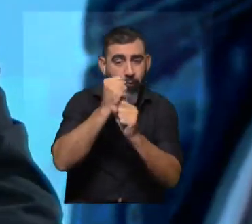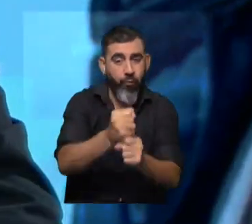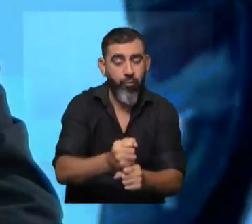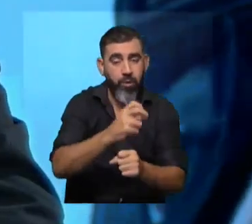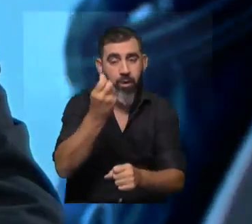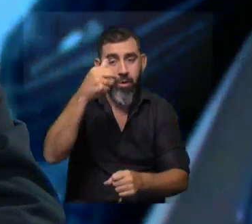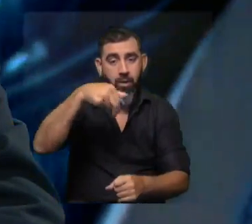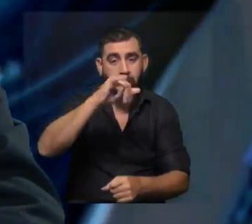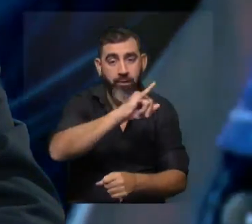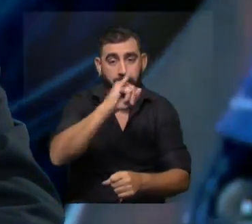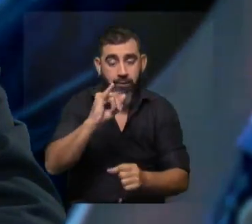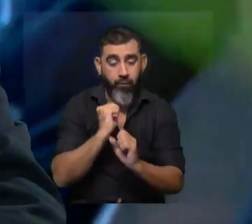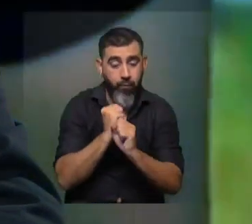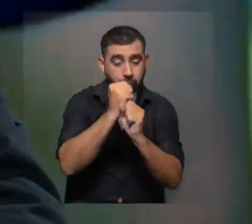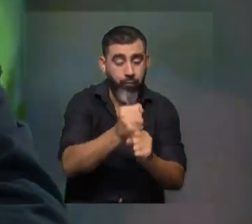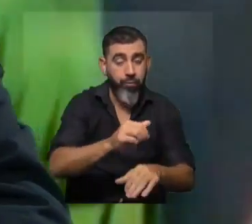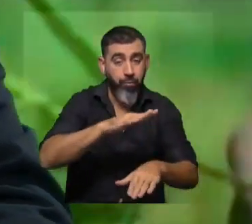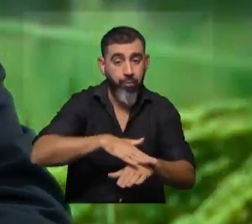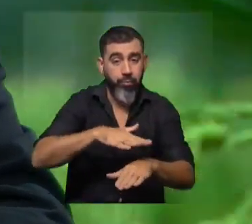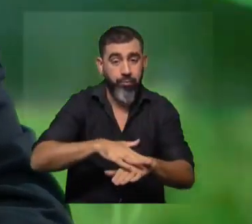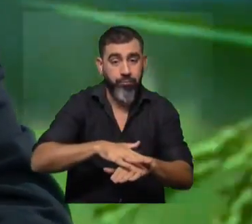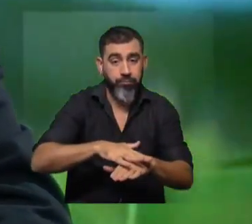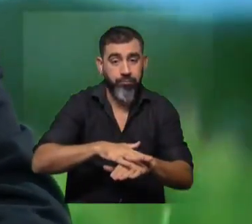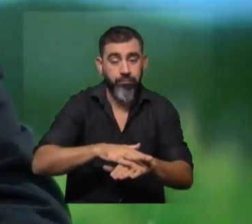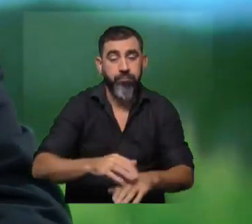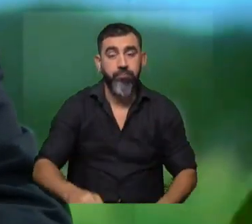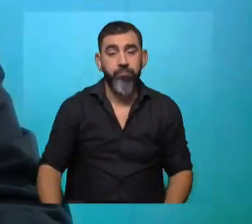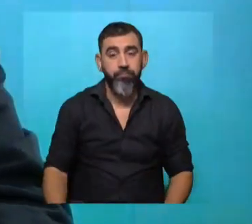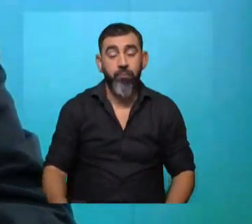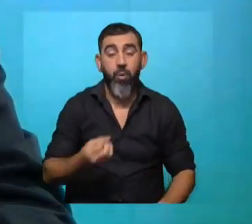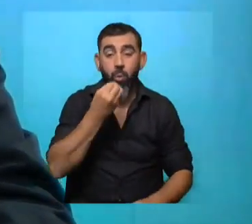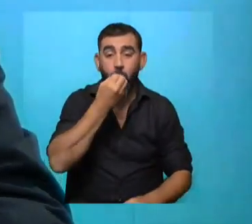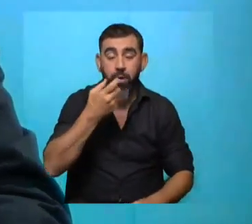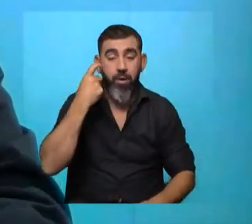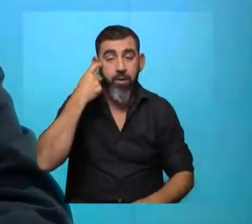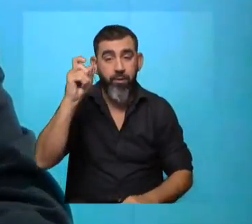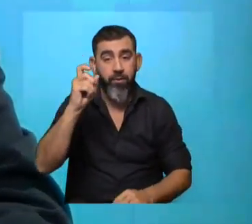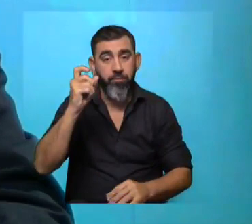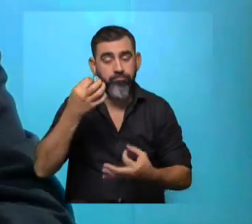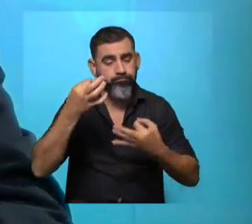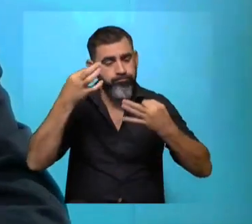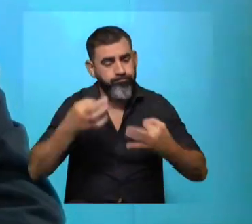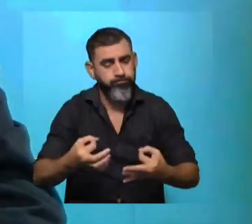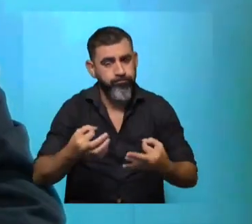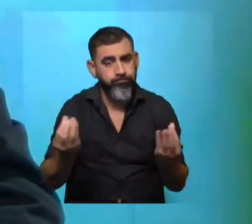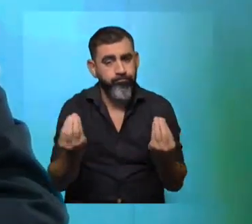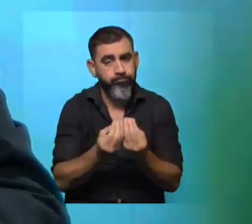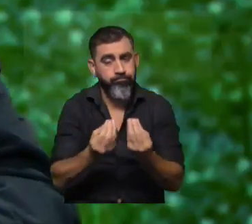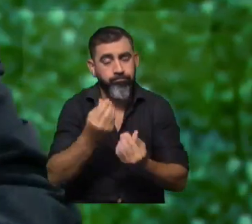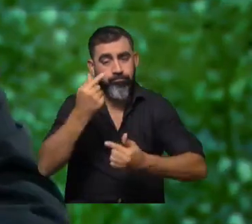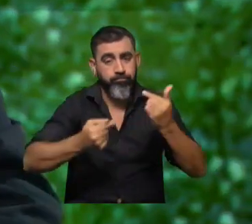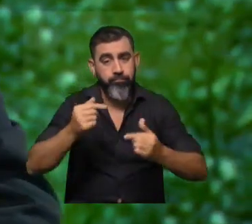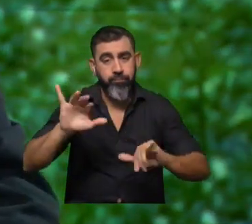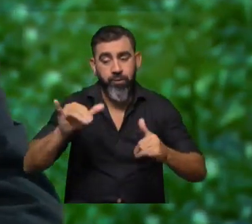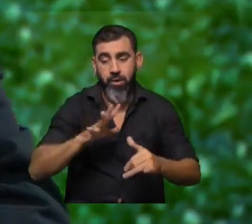ANI, tuvo la buena idea de consolidarse una cantidad de instrumentos que ya